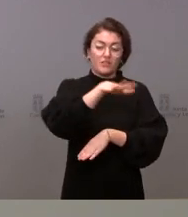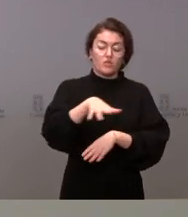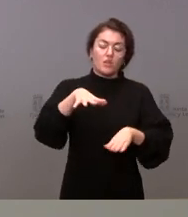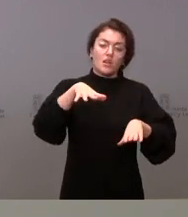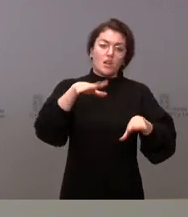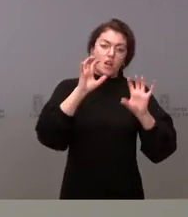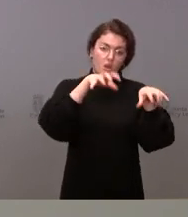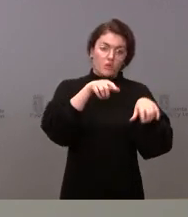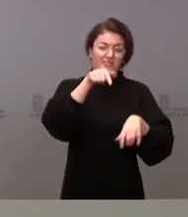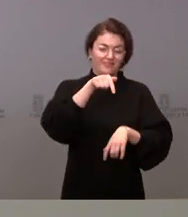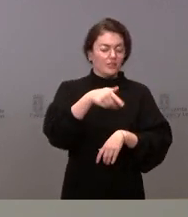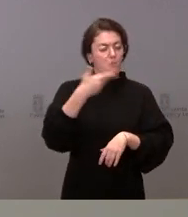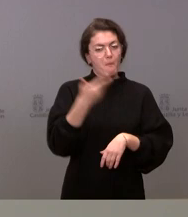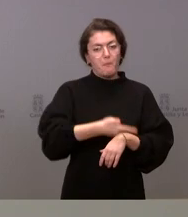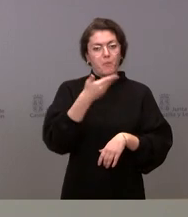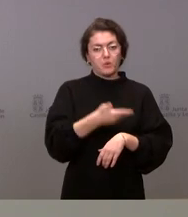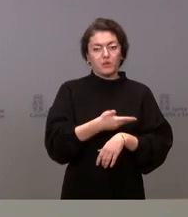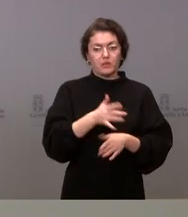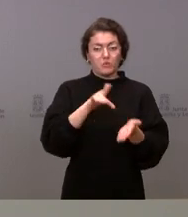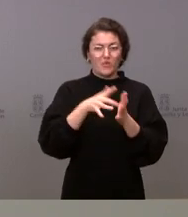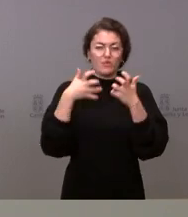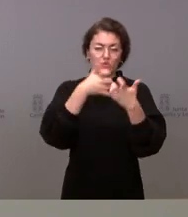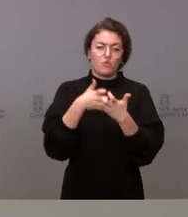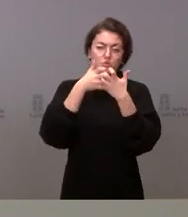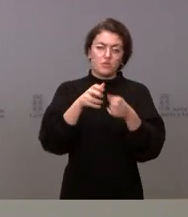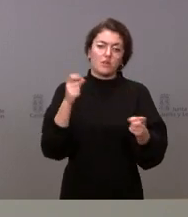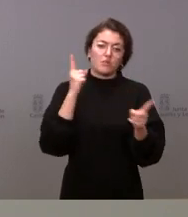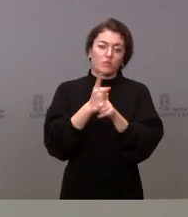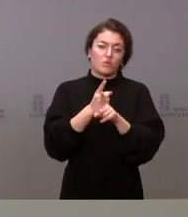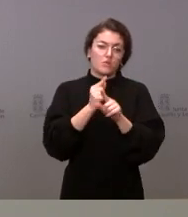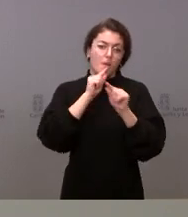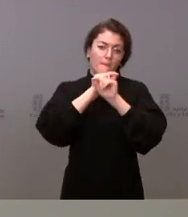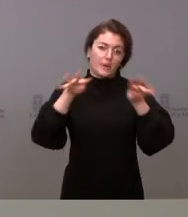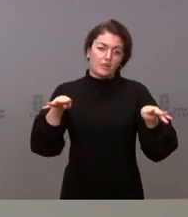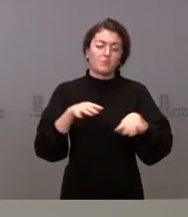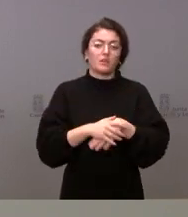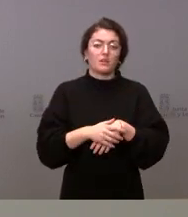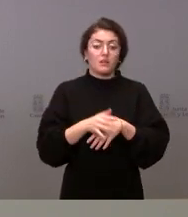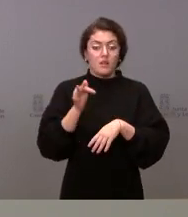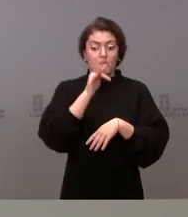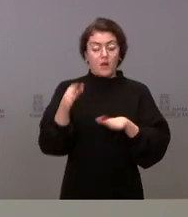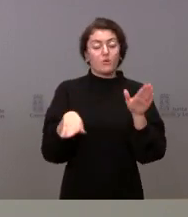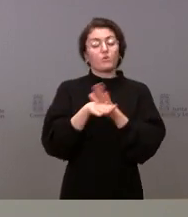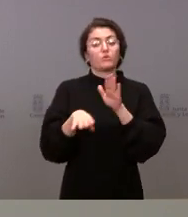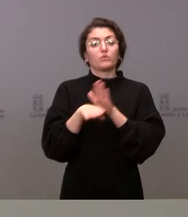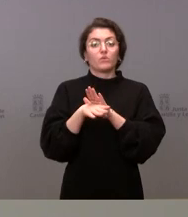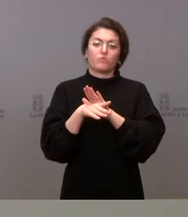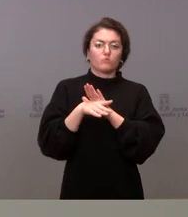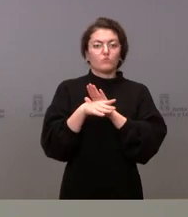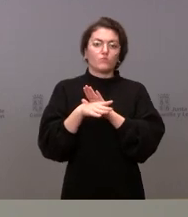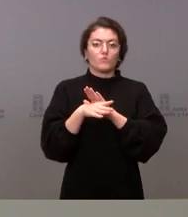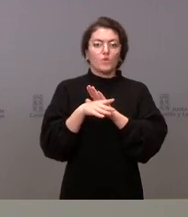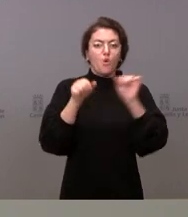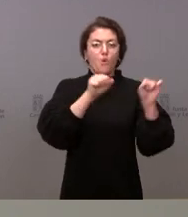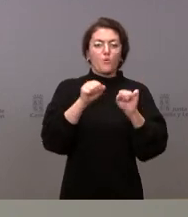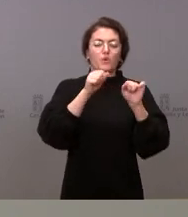claves en la lucha contra la pandemia y, sobre todo, en mantener nuestro buen sistema sanitario. Por lo tanto, tenemos